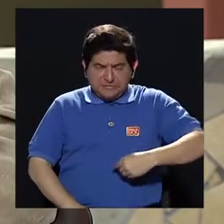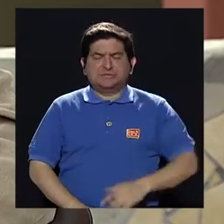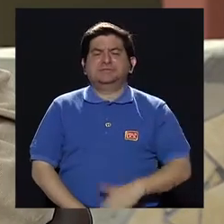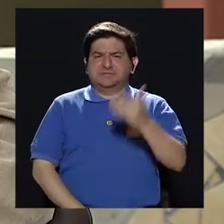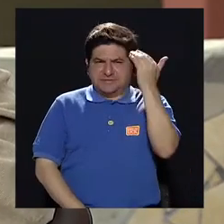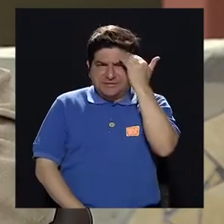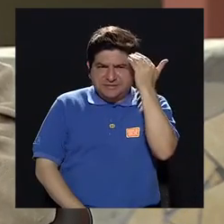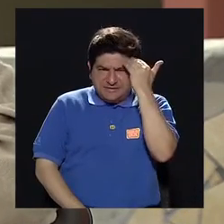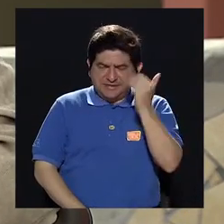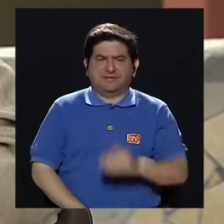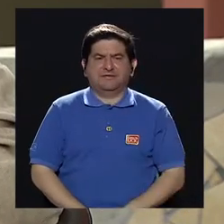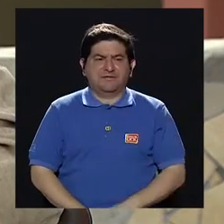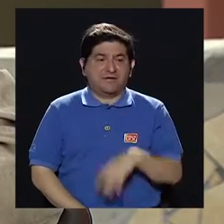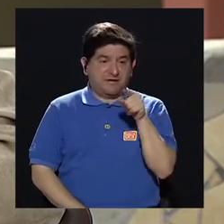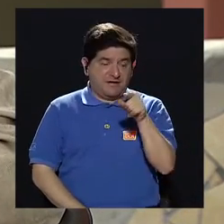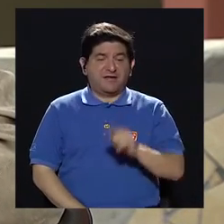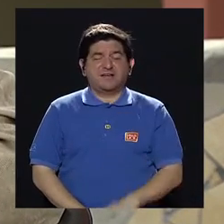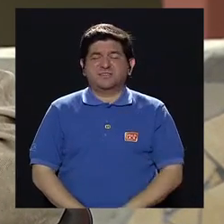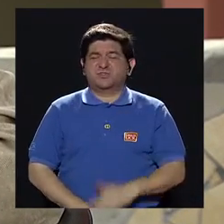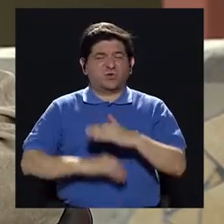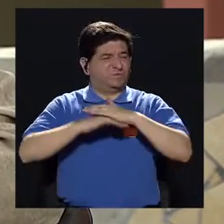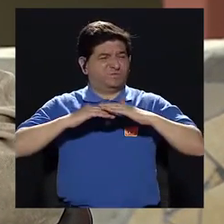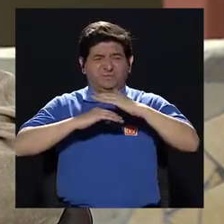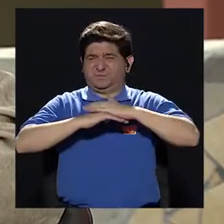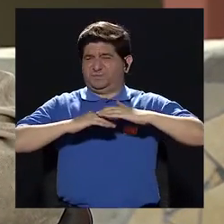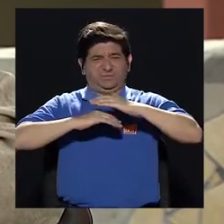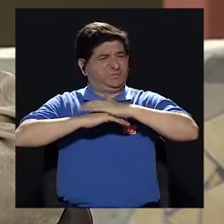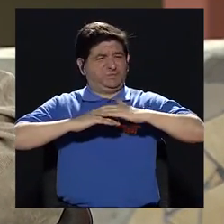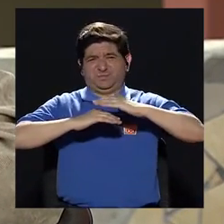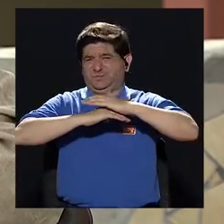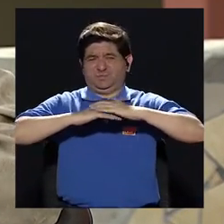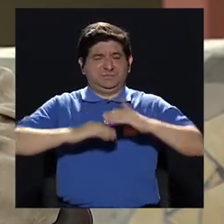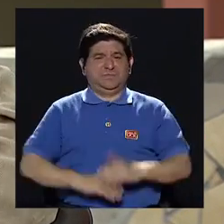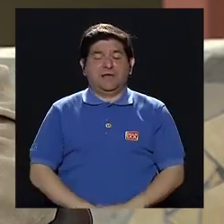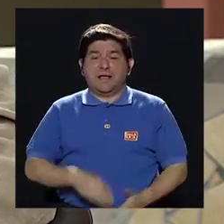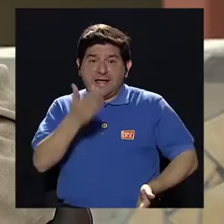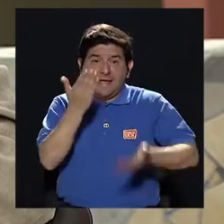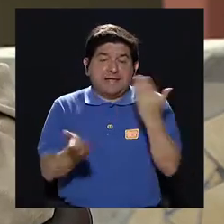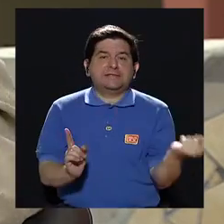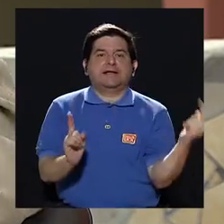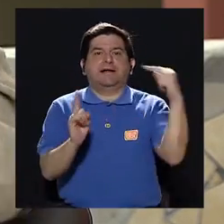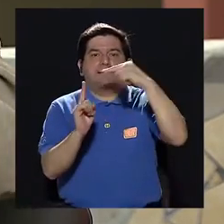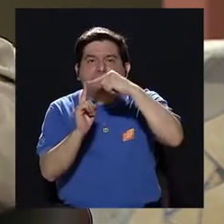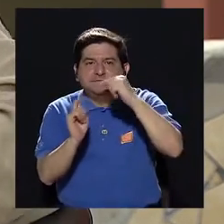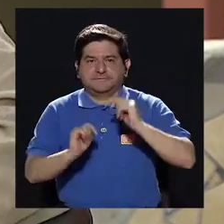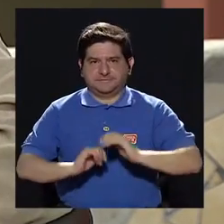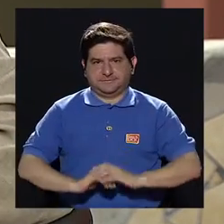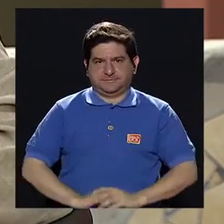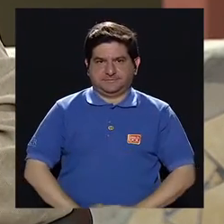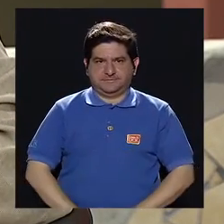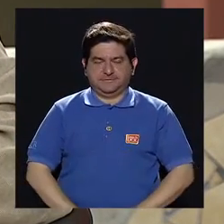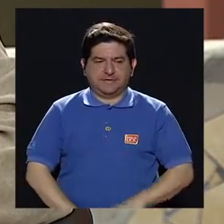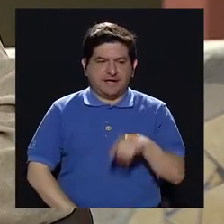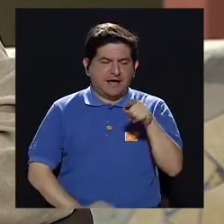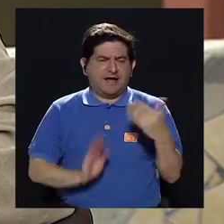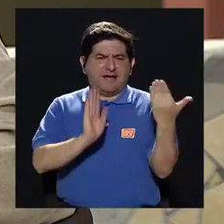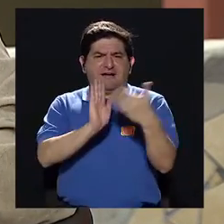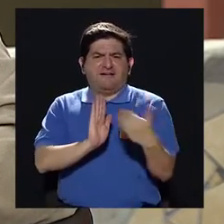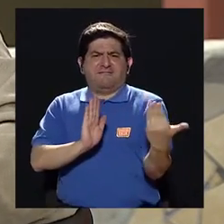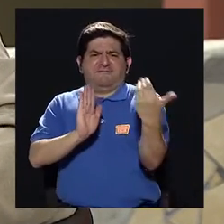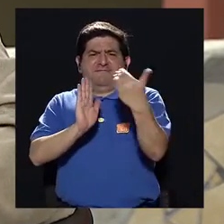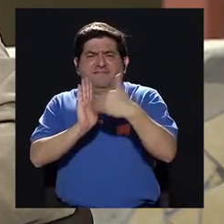que son por demás bastante incómodos, ¿verdad? Y pueden llegar al extremo de